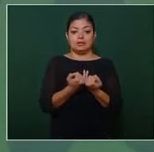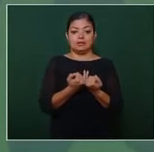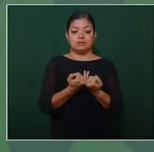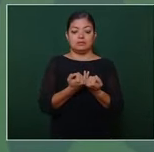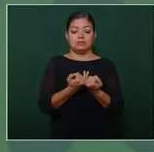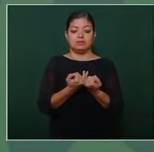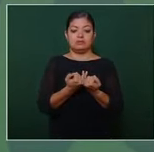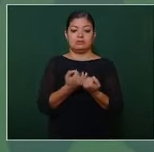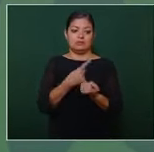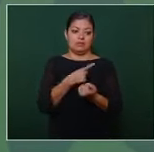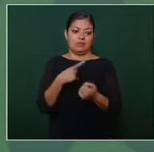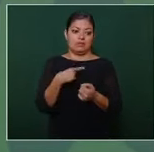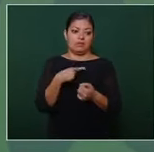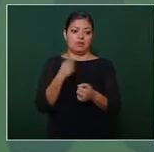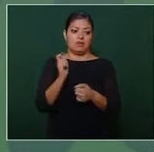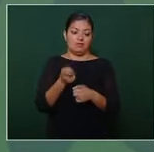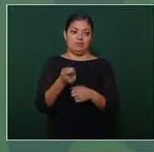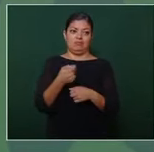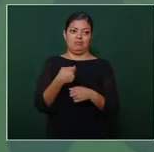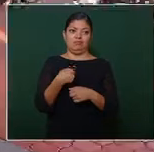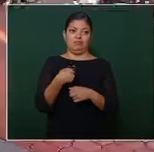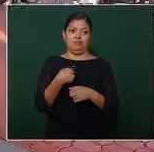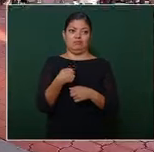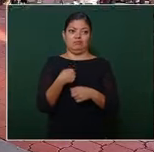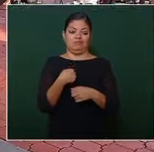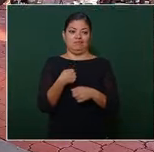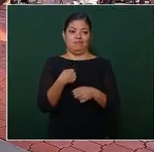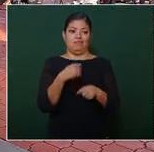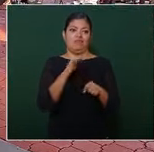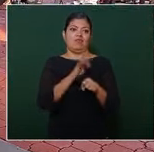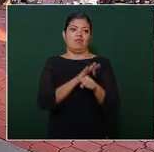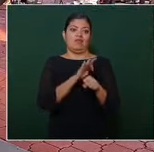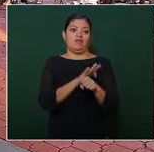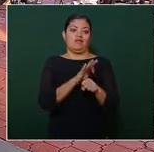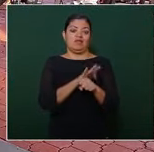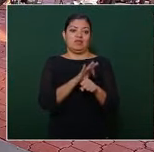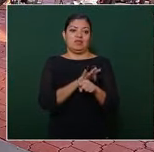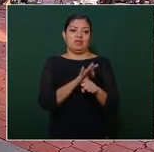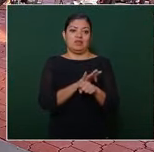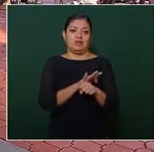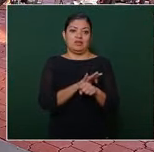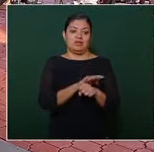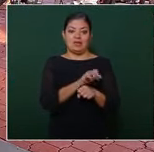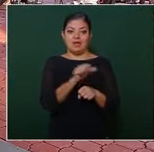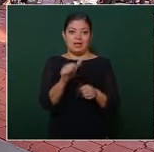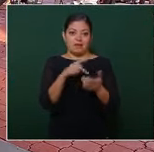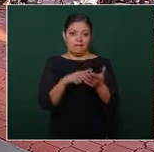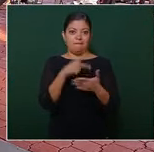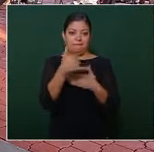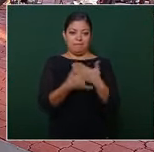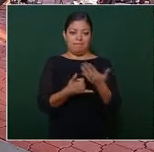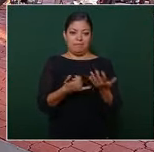defender defender a nuestro proyecto